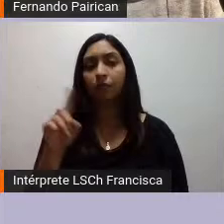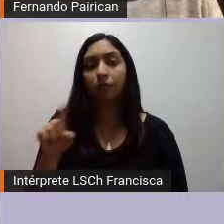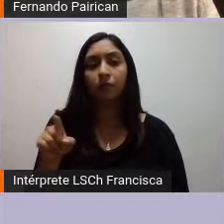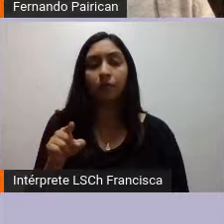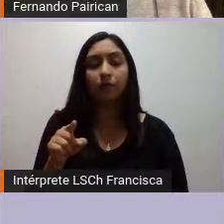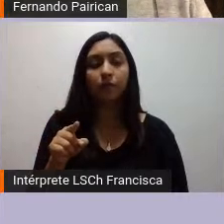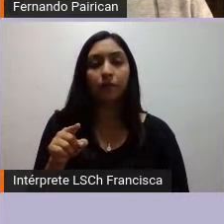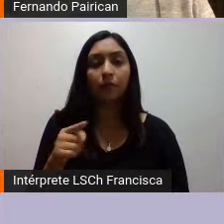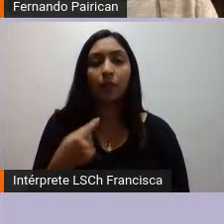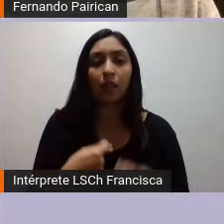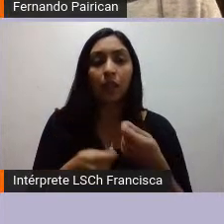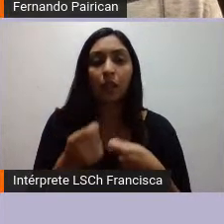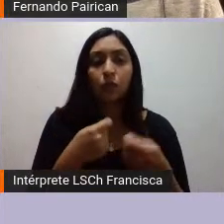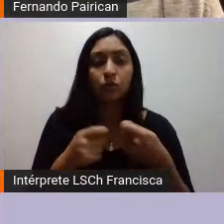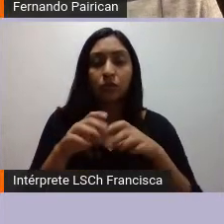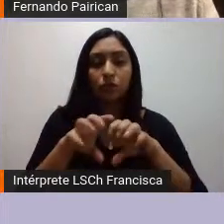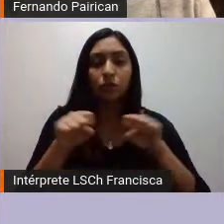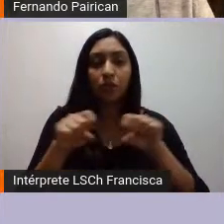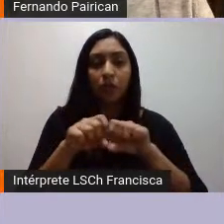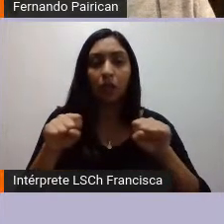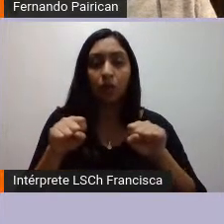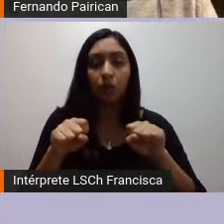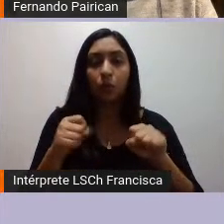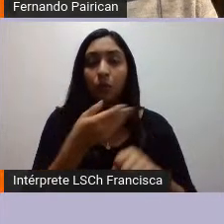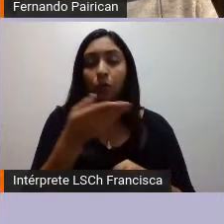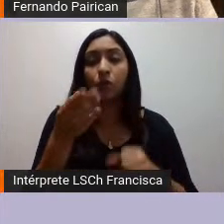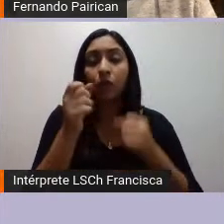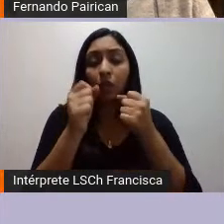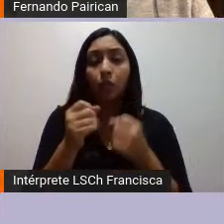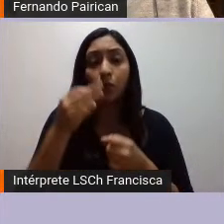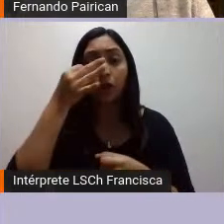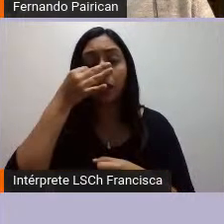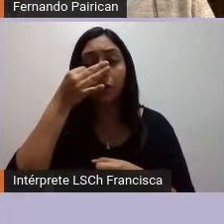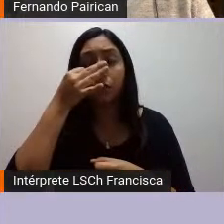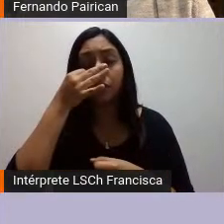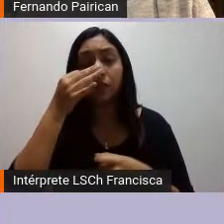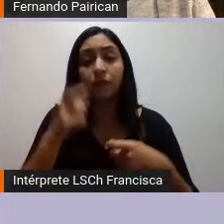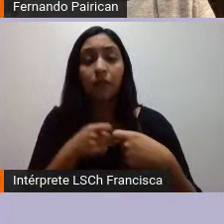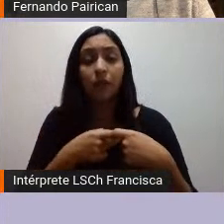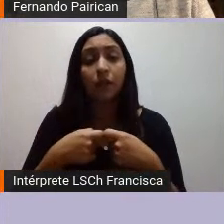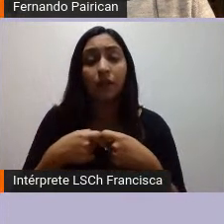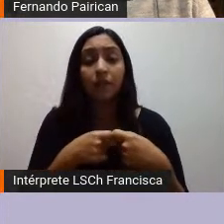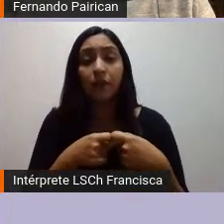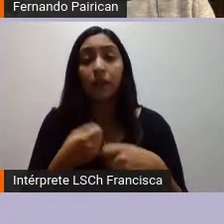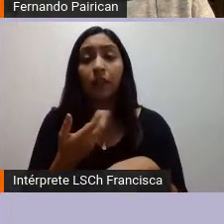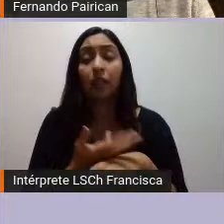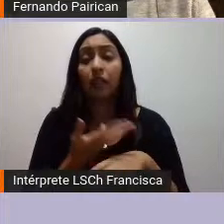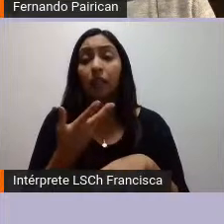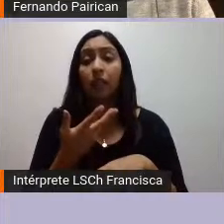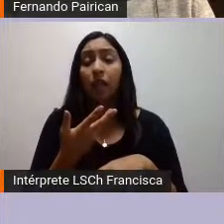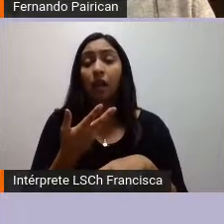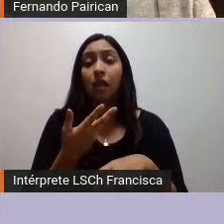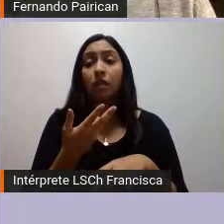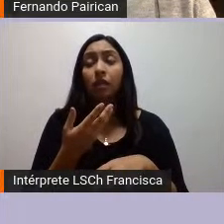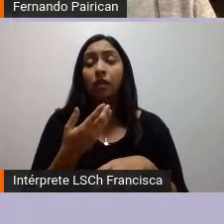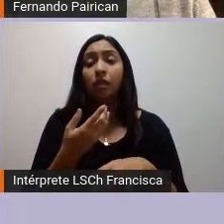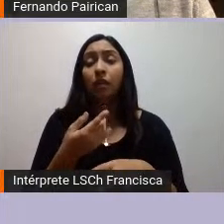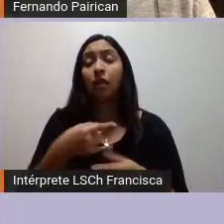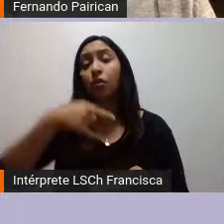negociación ustedes los pueden observar en los debates que se dan en la Cámara de diputados y luego de senadores